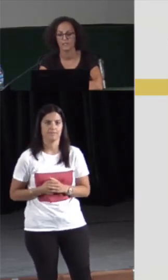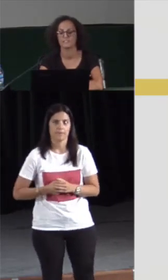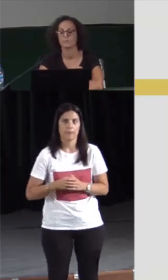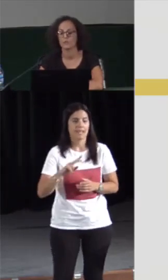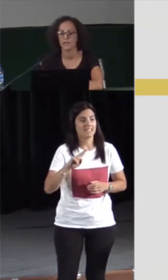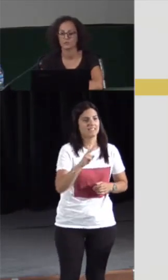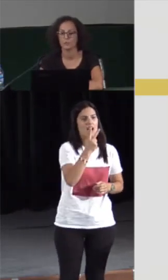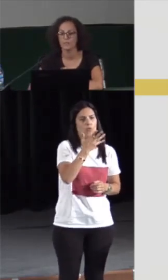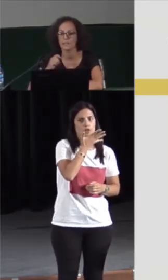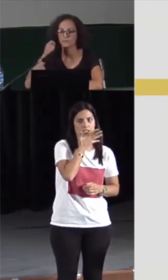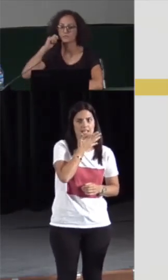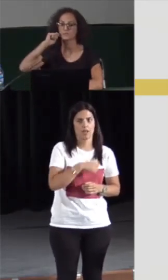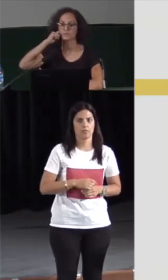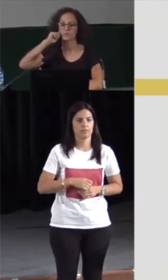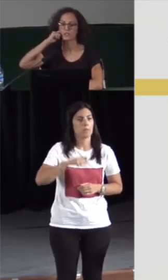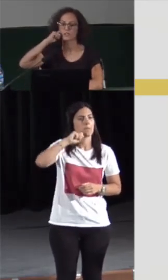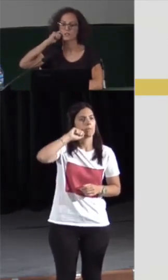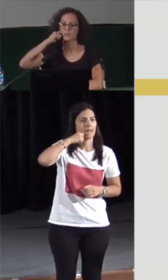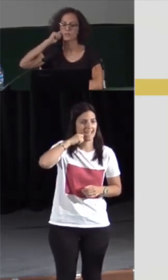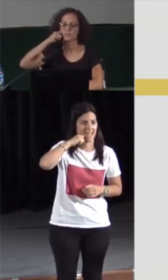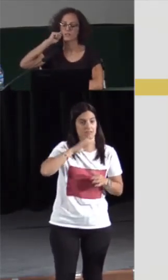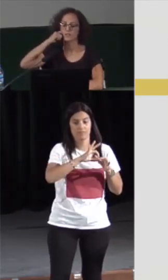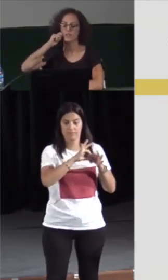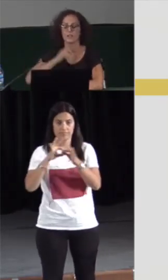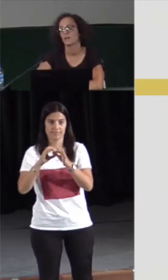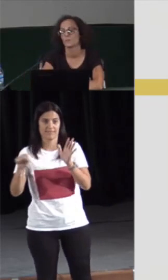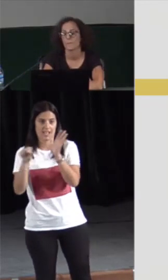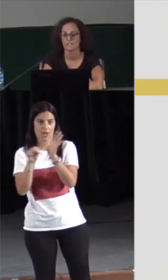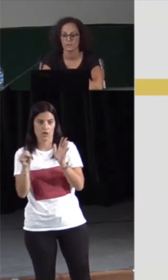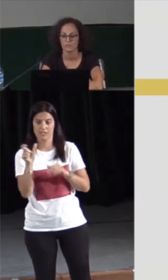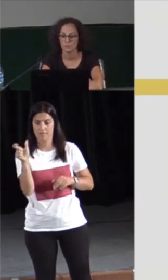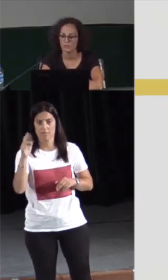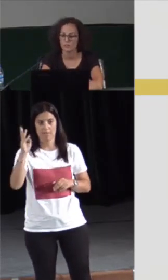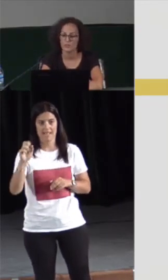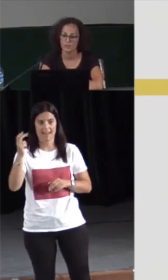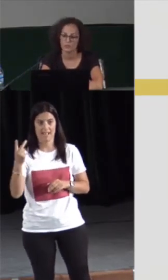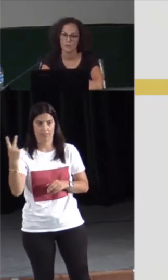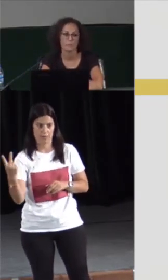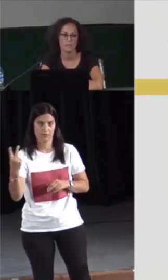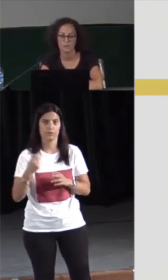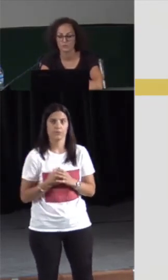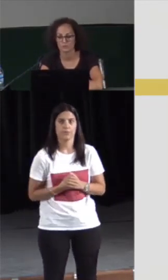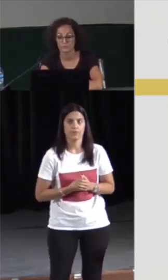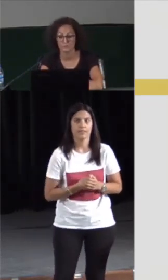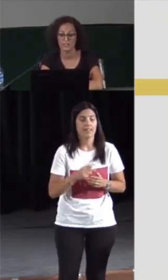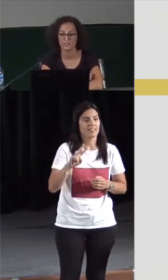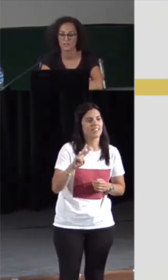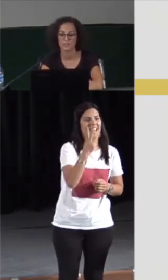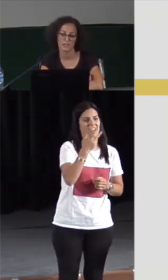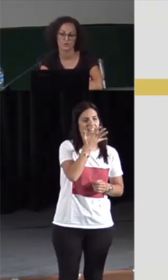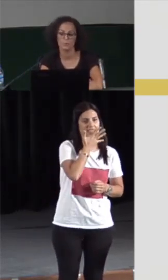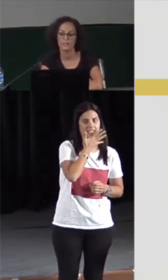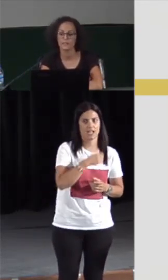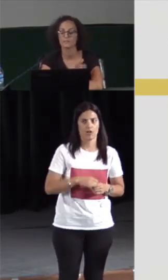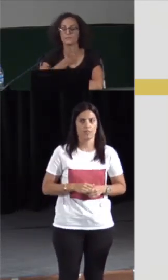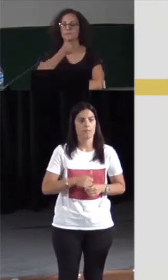El segundo caso, pera, se corresponde con la glosa pera 2. Y el tercer